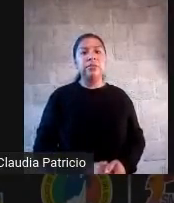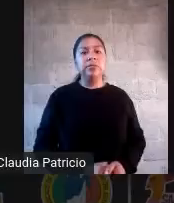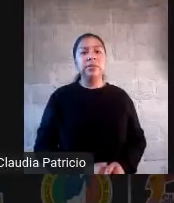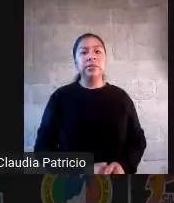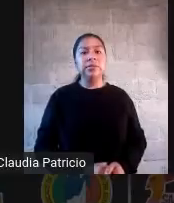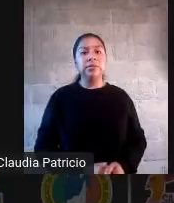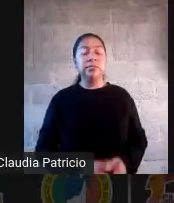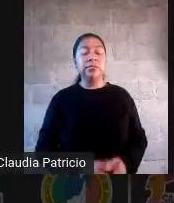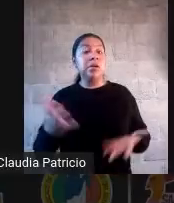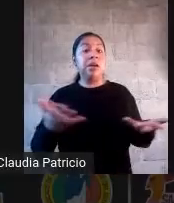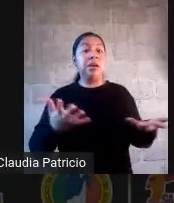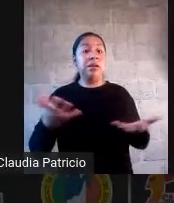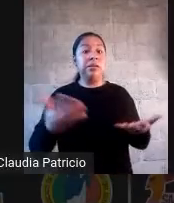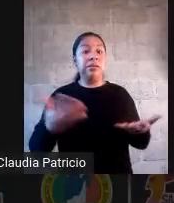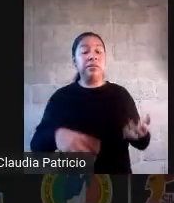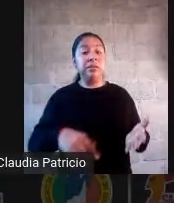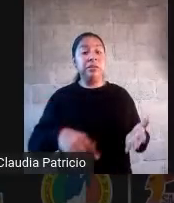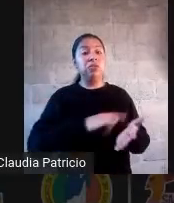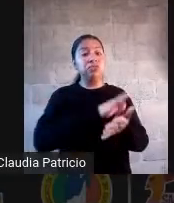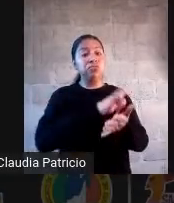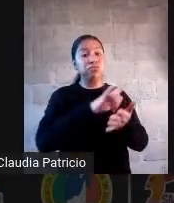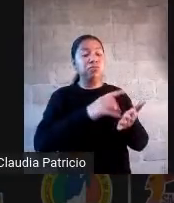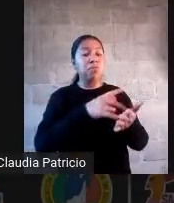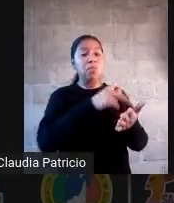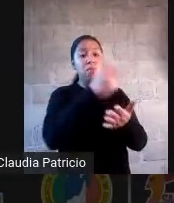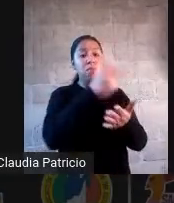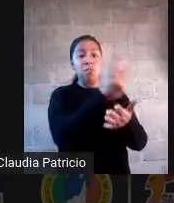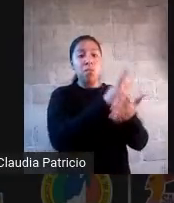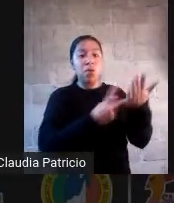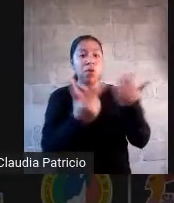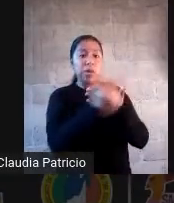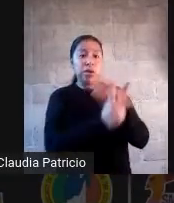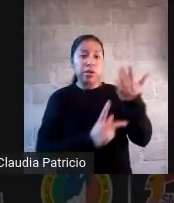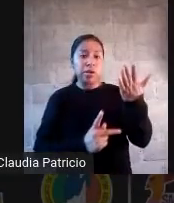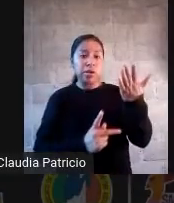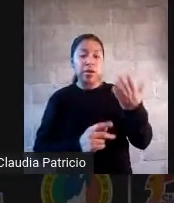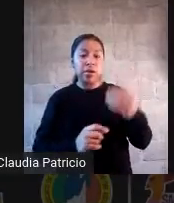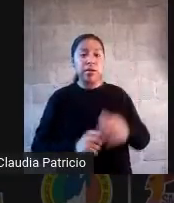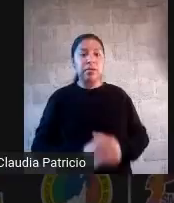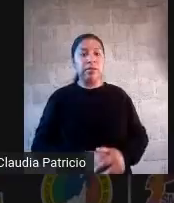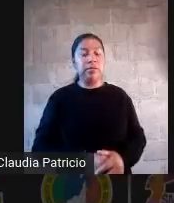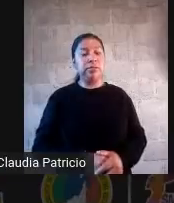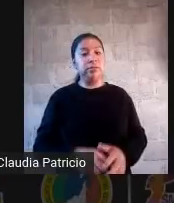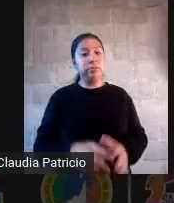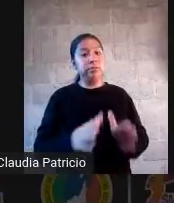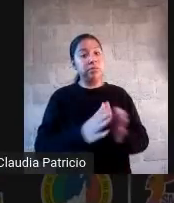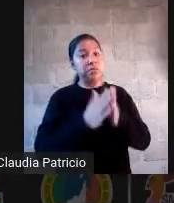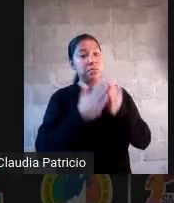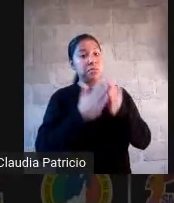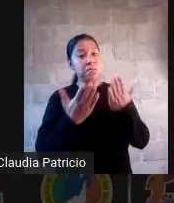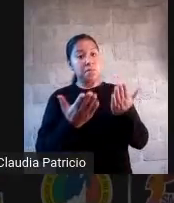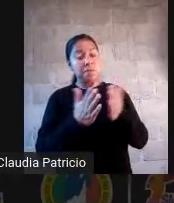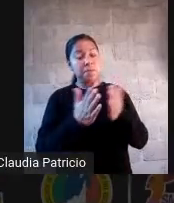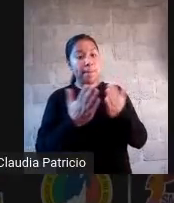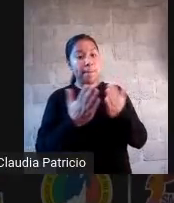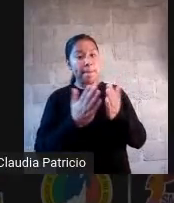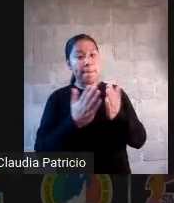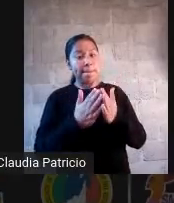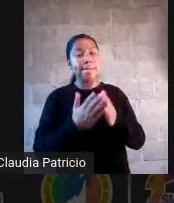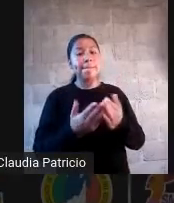proyecto, los equipos, ¿verdad? Acuérdate que plan y programas, apuesta al trabajo, ya sabes,